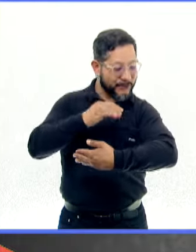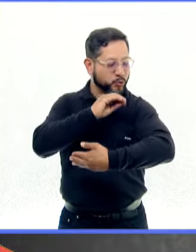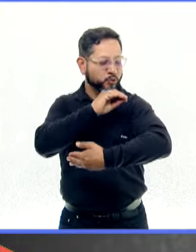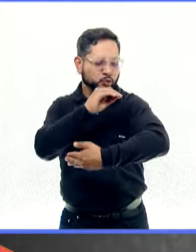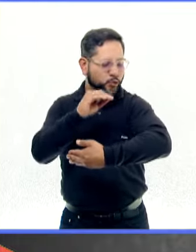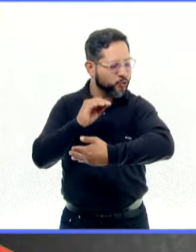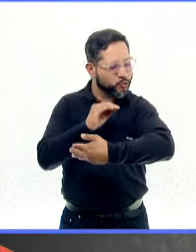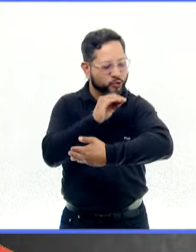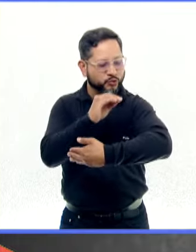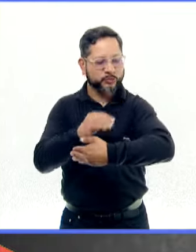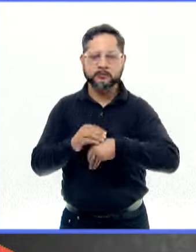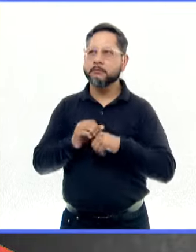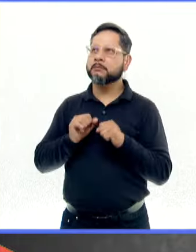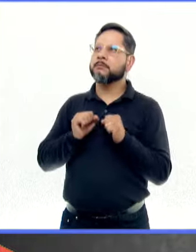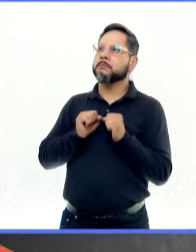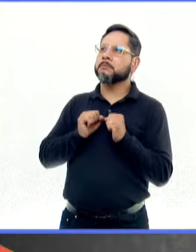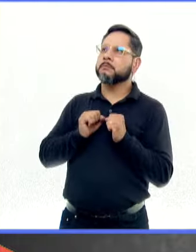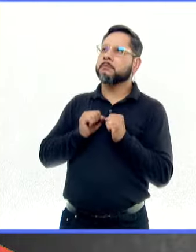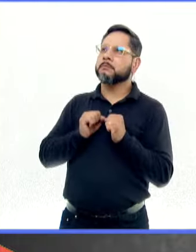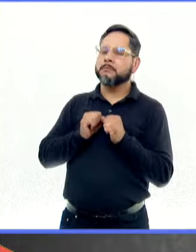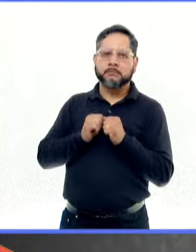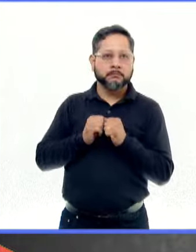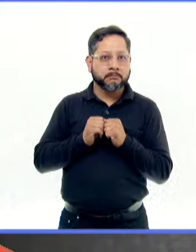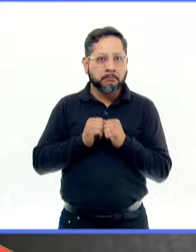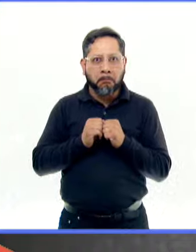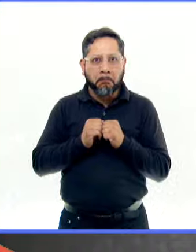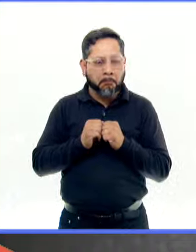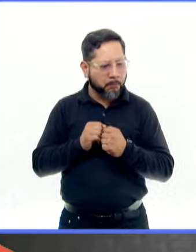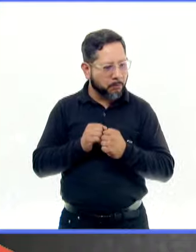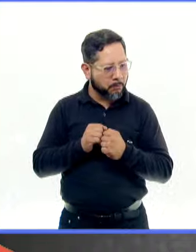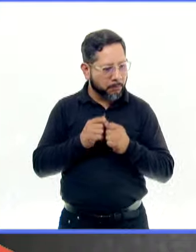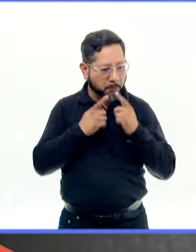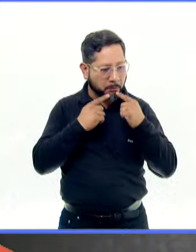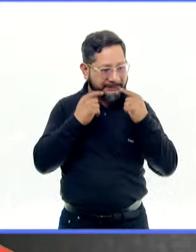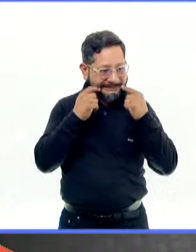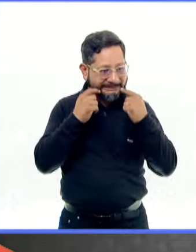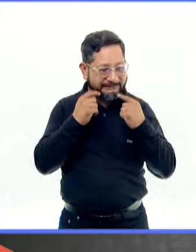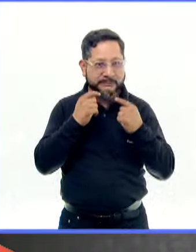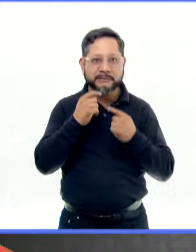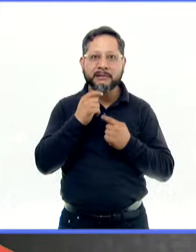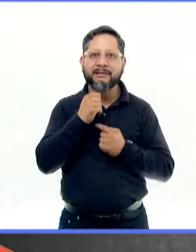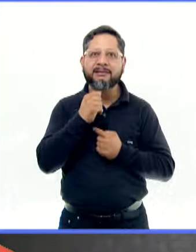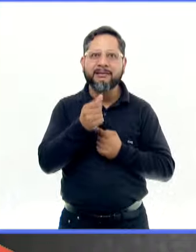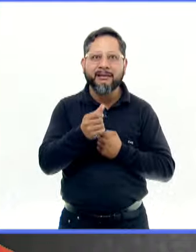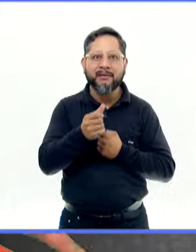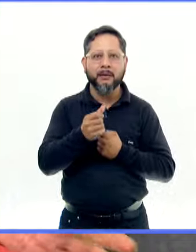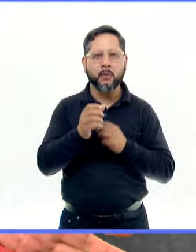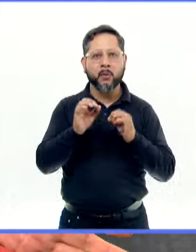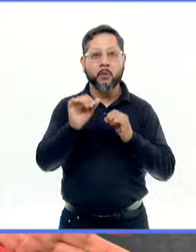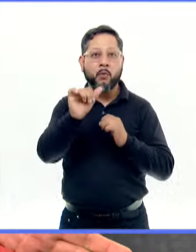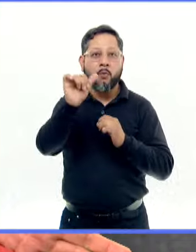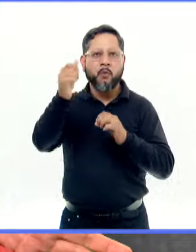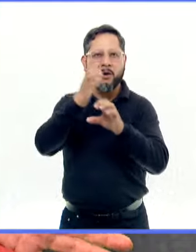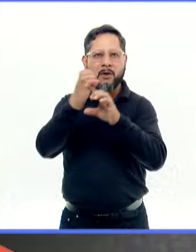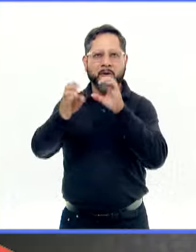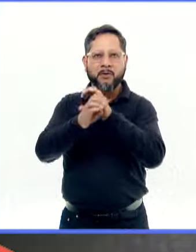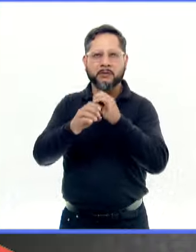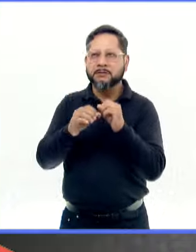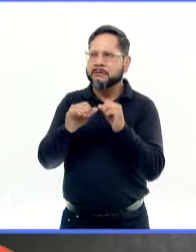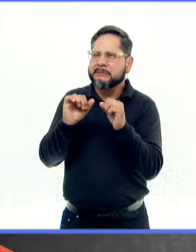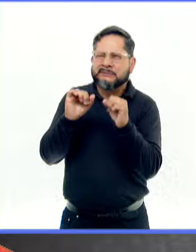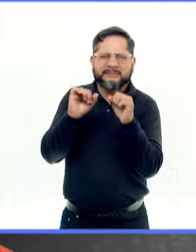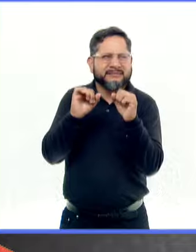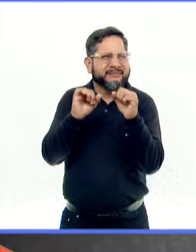veces dicen, es que no tenía esa reciprocidad. O, por ejemplo, niños que son hipersensibles a muchas modalidades sensoriales.